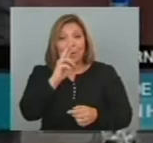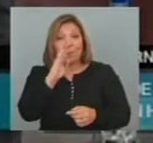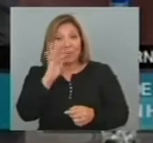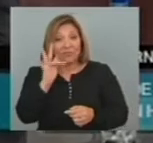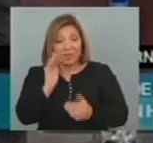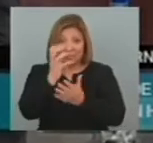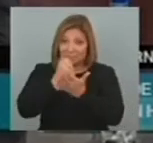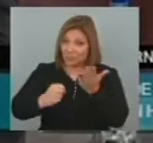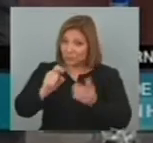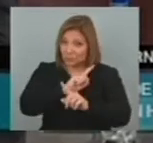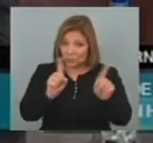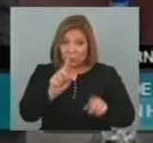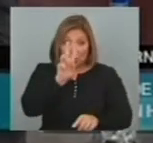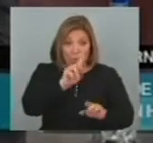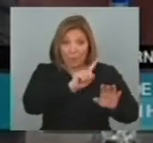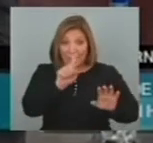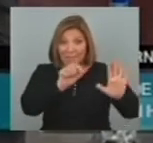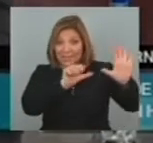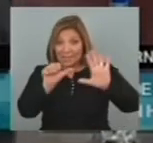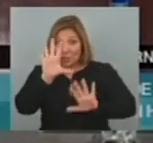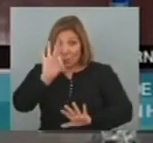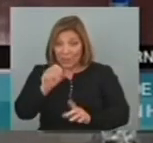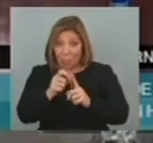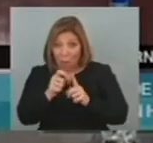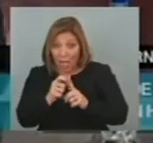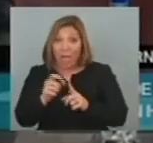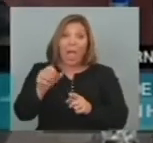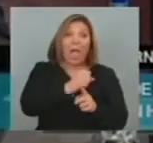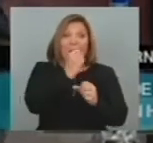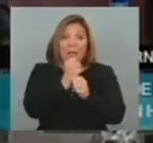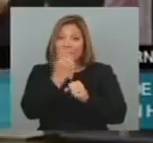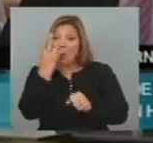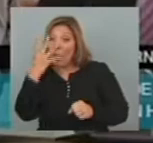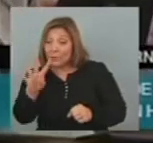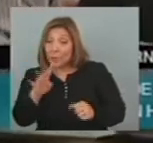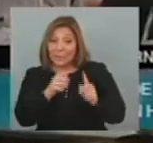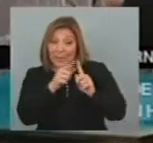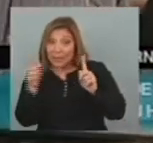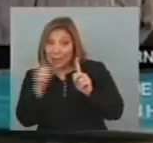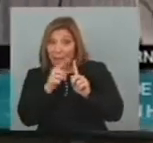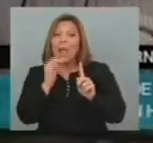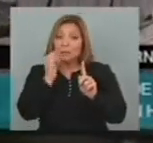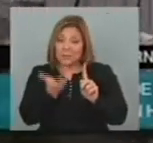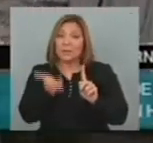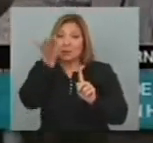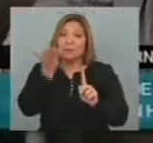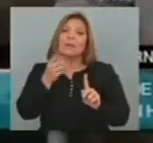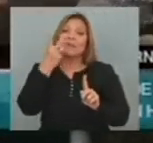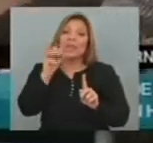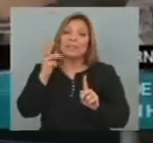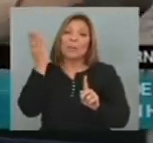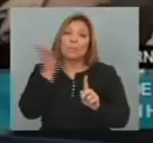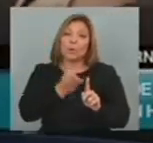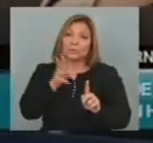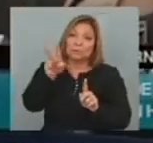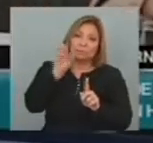Que perciben un salario Entre 2.650 dólares Hasta aproximadamente 4.000 Tendrán un incremento Del 20% En